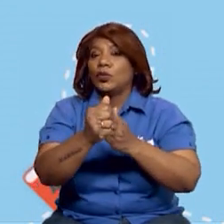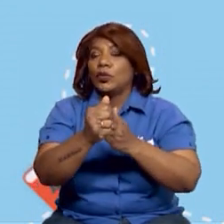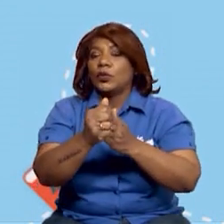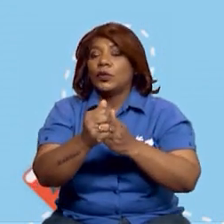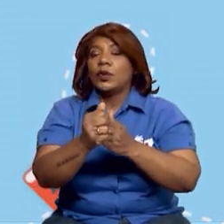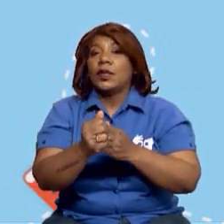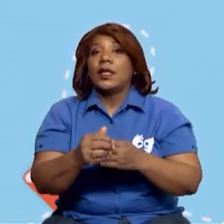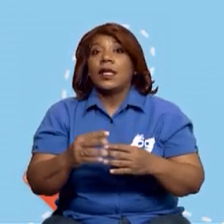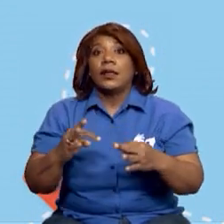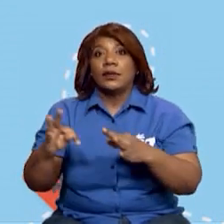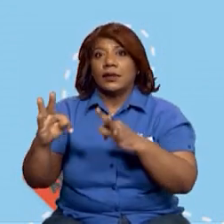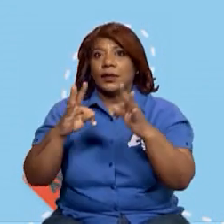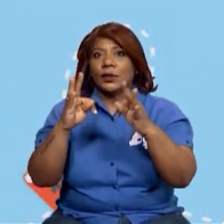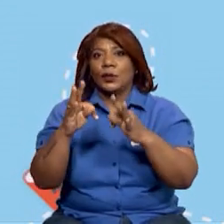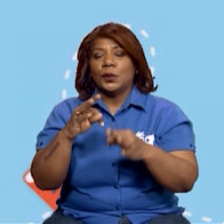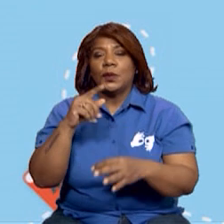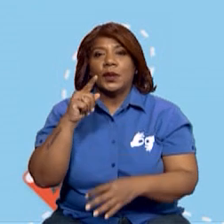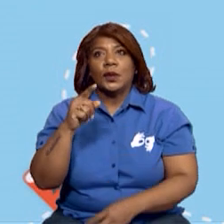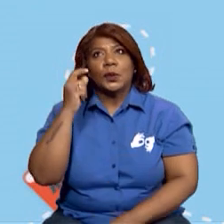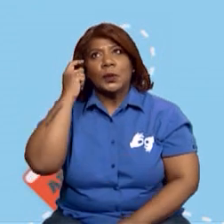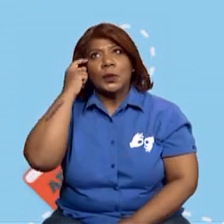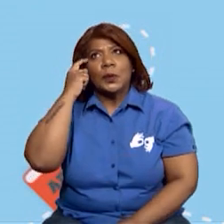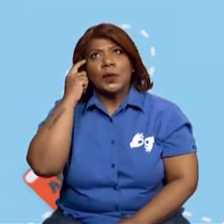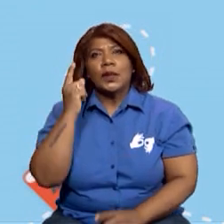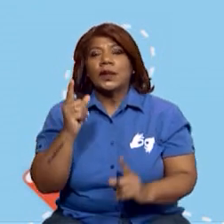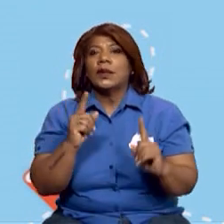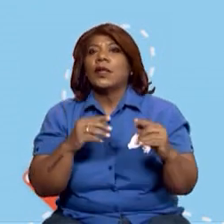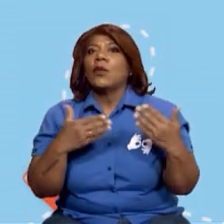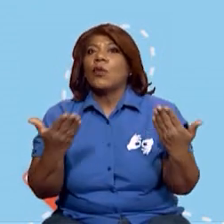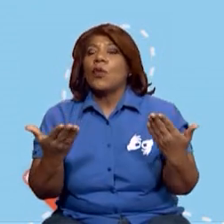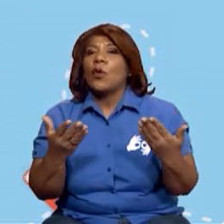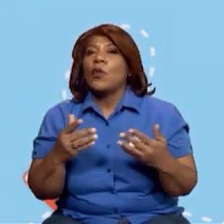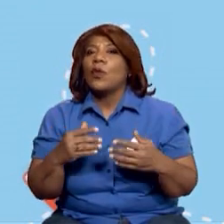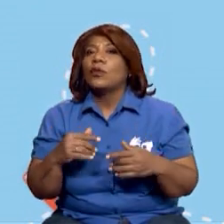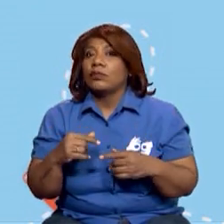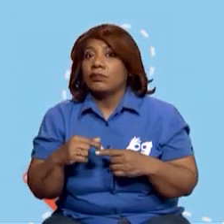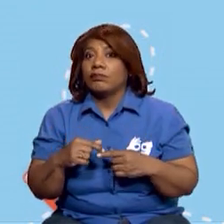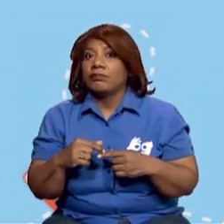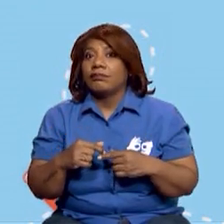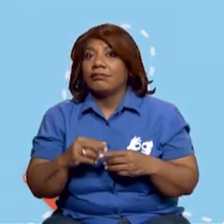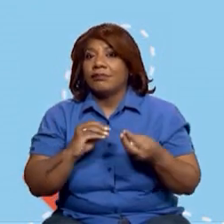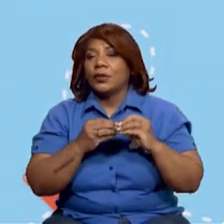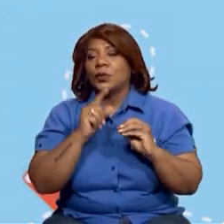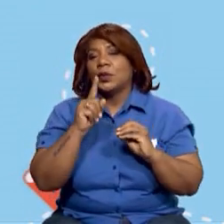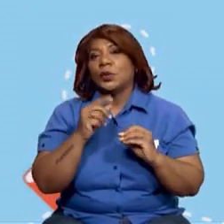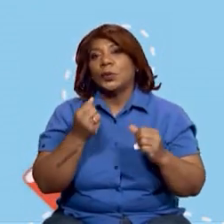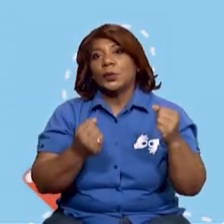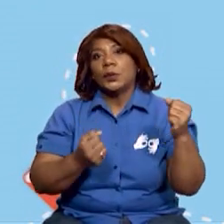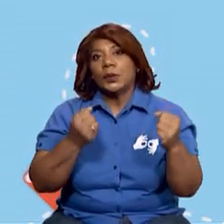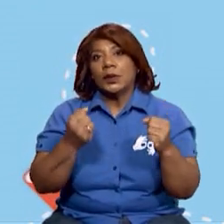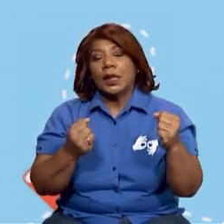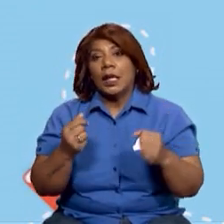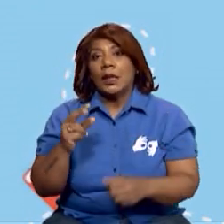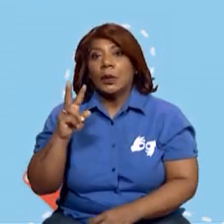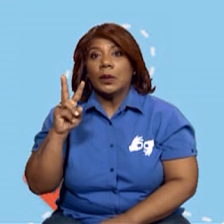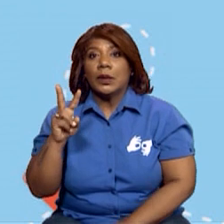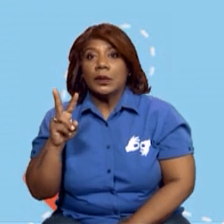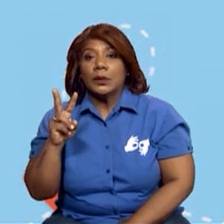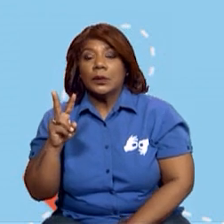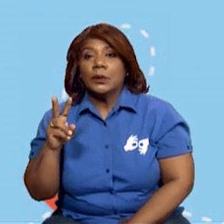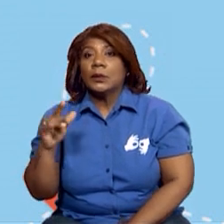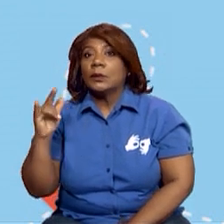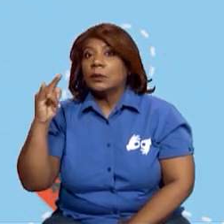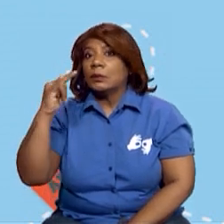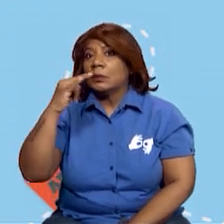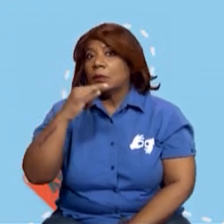de transporte que te faciliten ese viaje. Comenzando desde el número uno hasta el número cinco, cuáles son